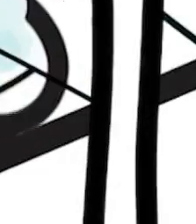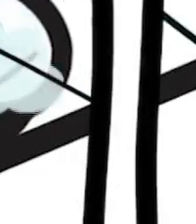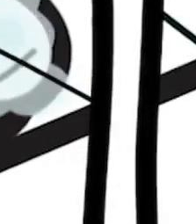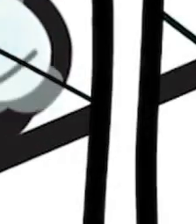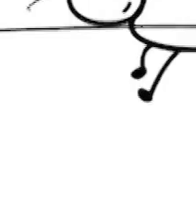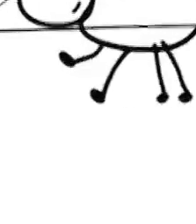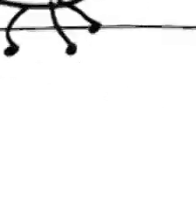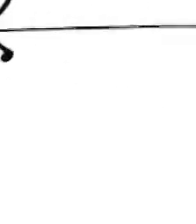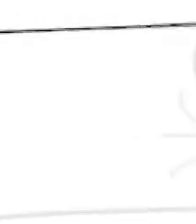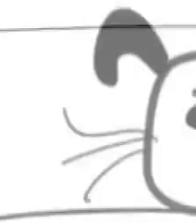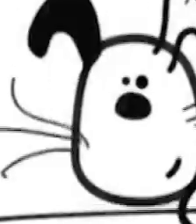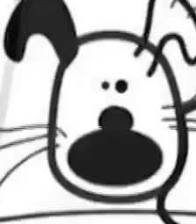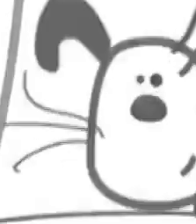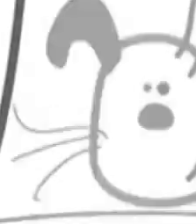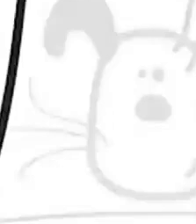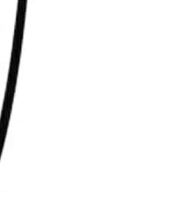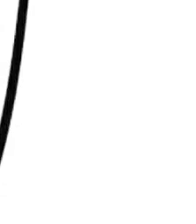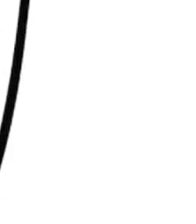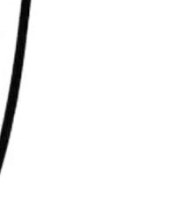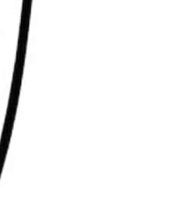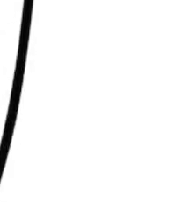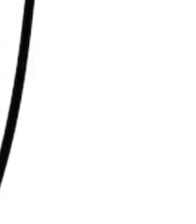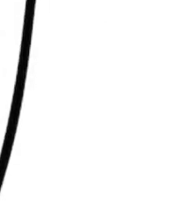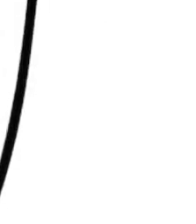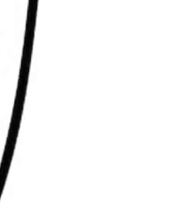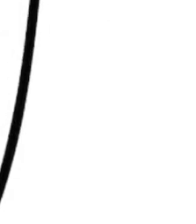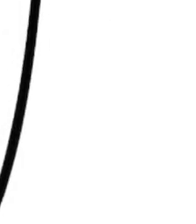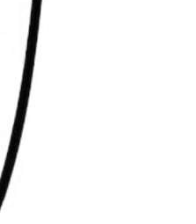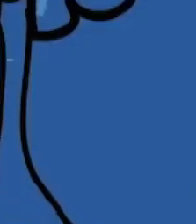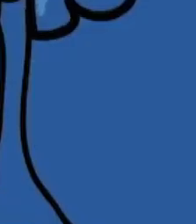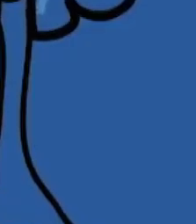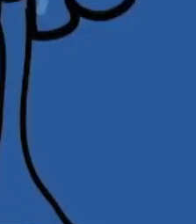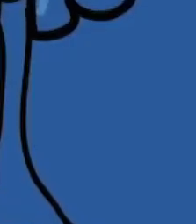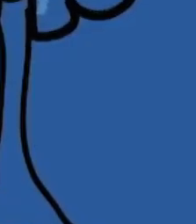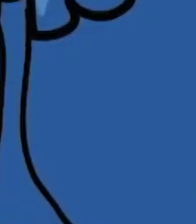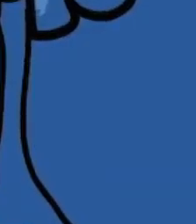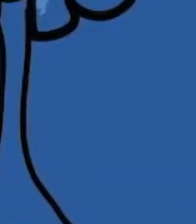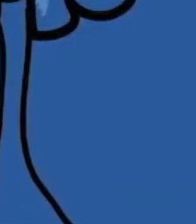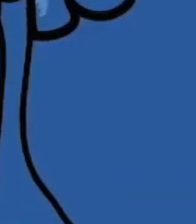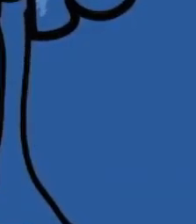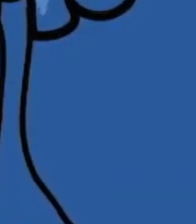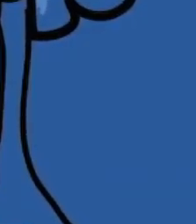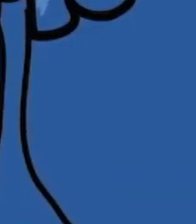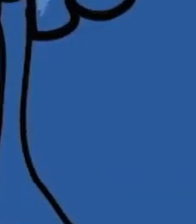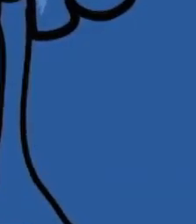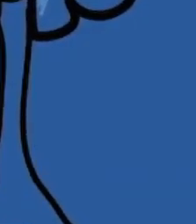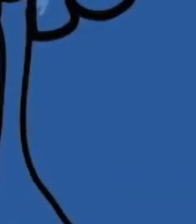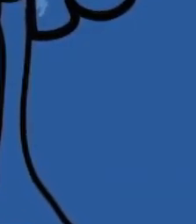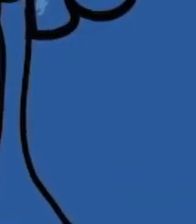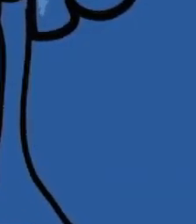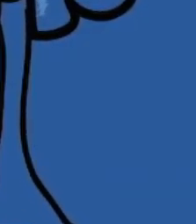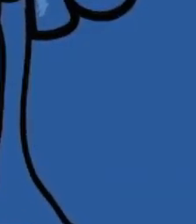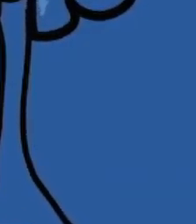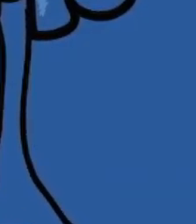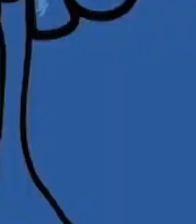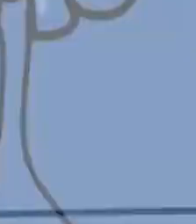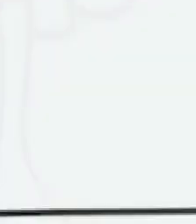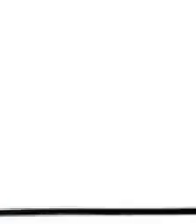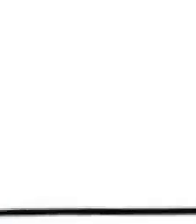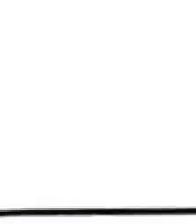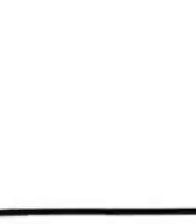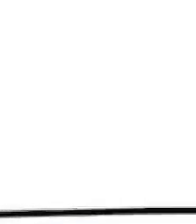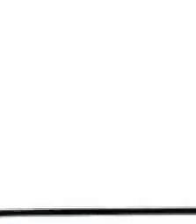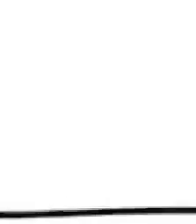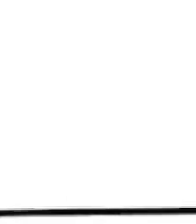presión del agua revisemos que no existan fugas en el servicio sanitario reguemos las plantas de noche y con un recipiente pequeño al lavar